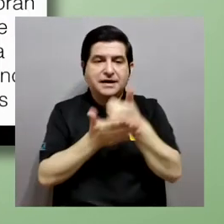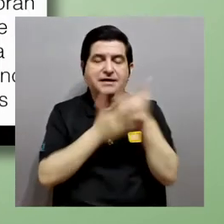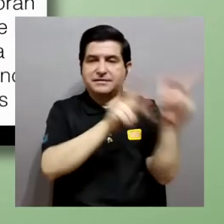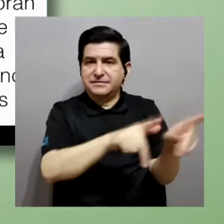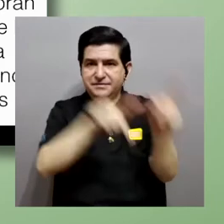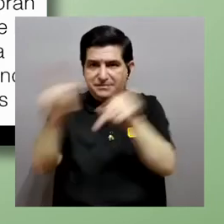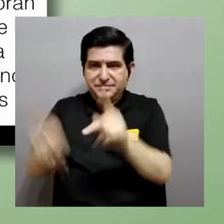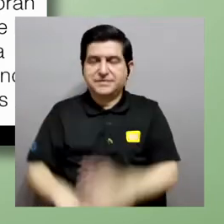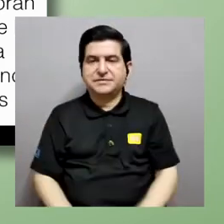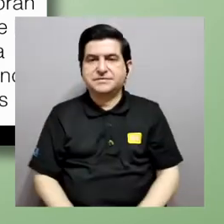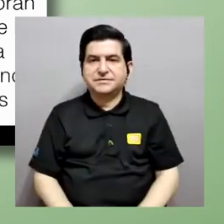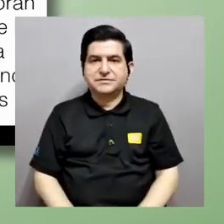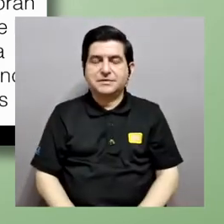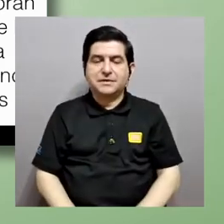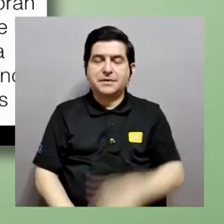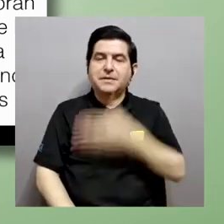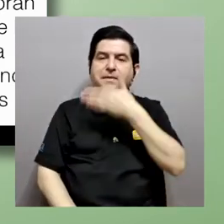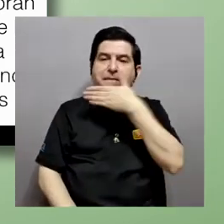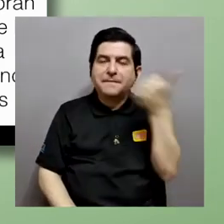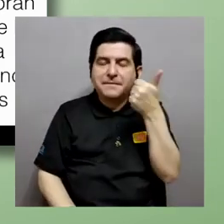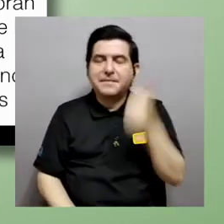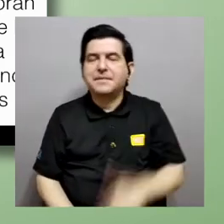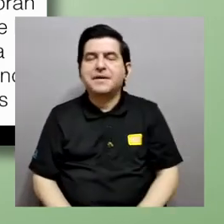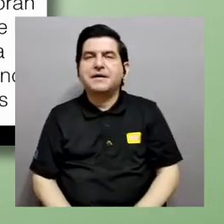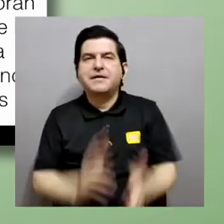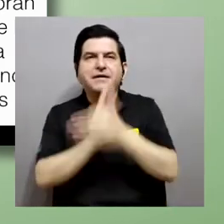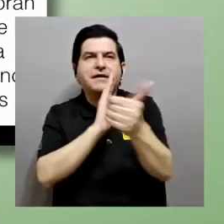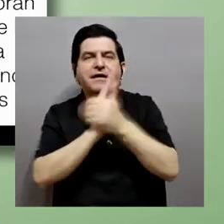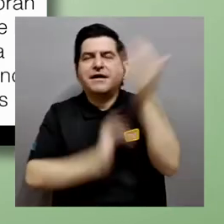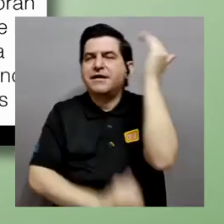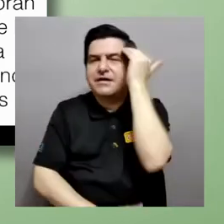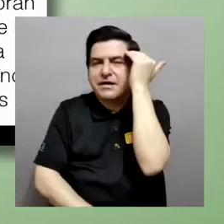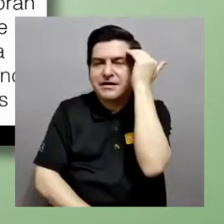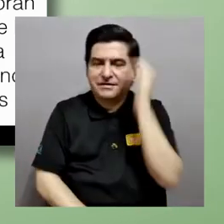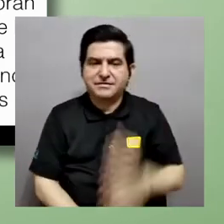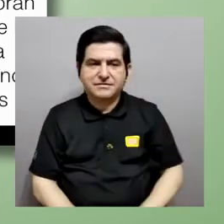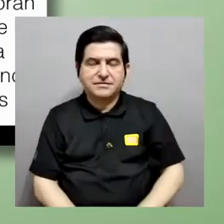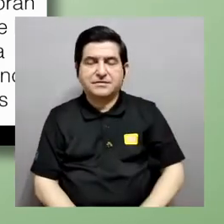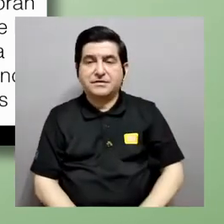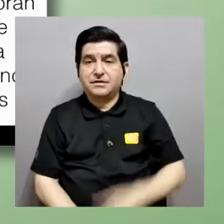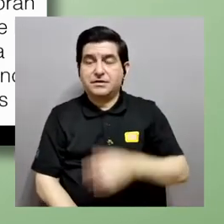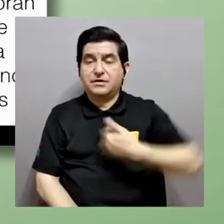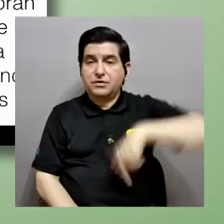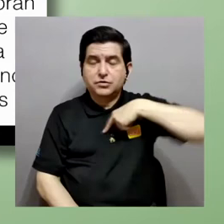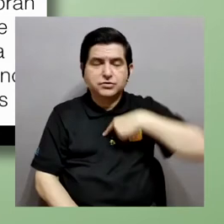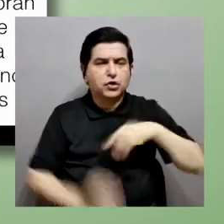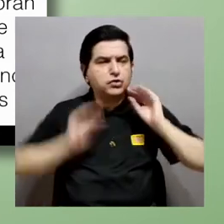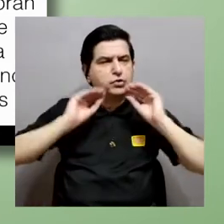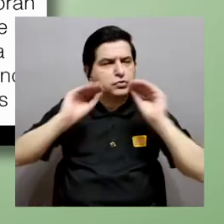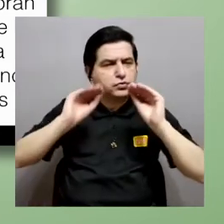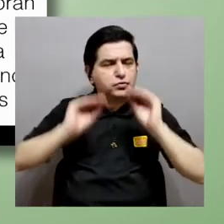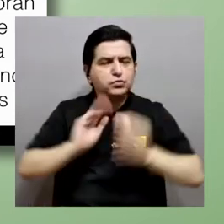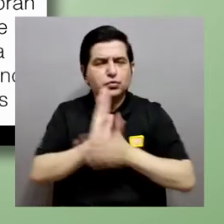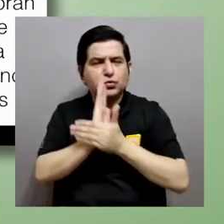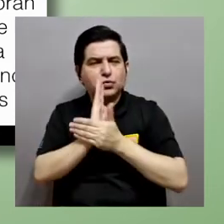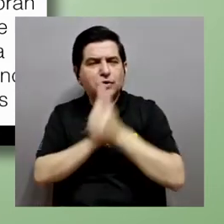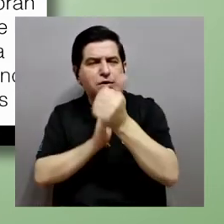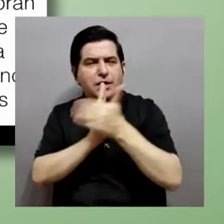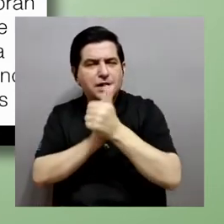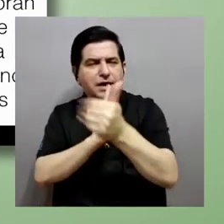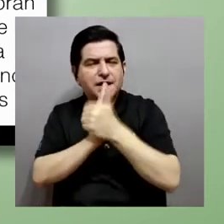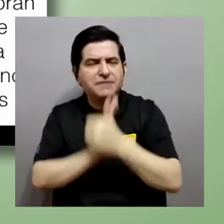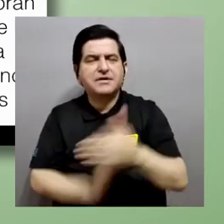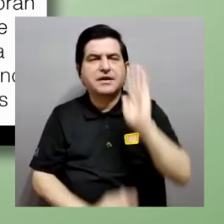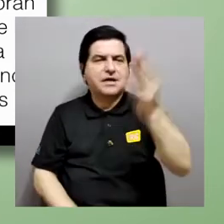ayudan a las personas a mejorar sus habilidades cognitivas. Les enseñamos cómo explorar y desarrollar el potencial